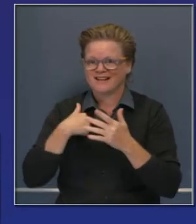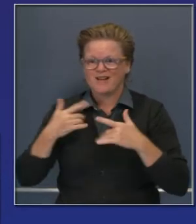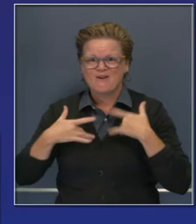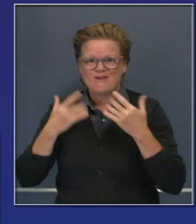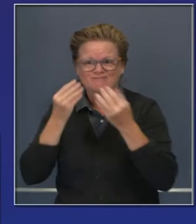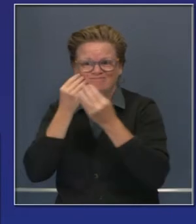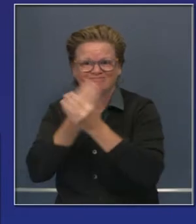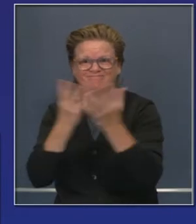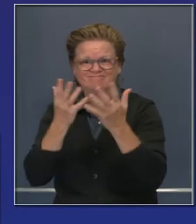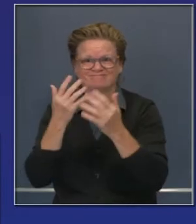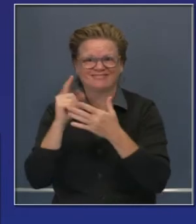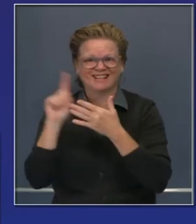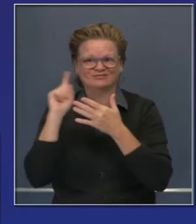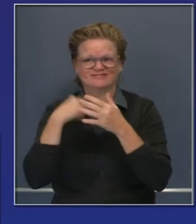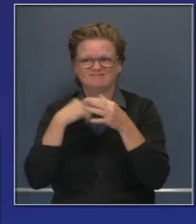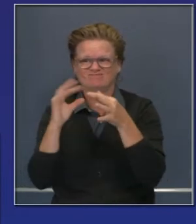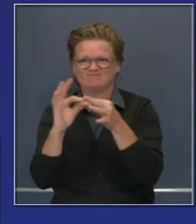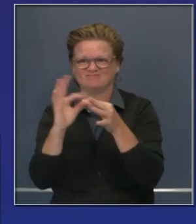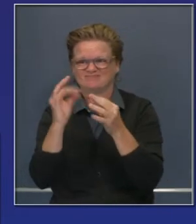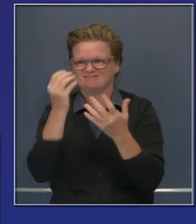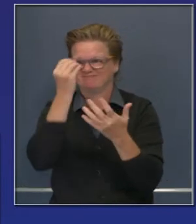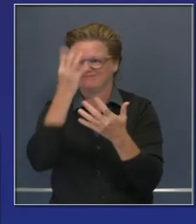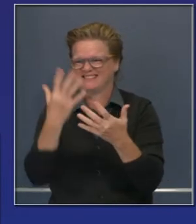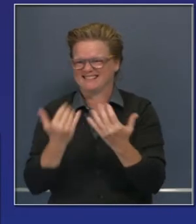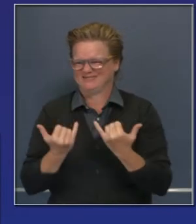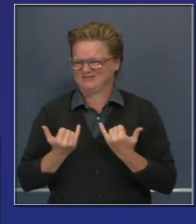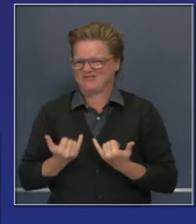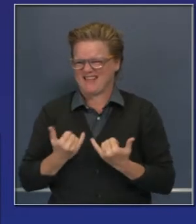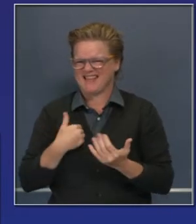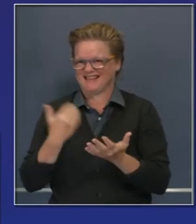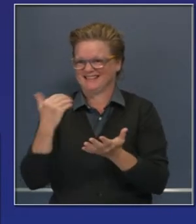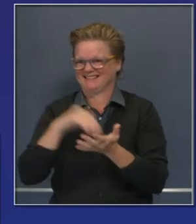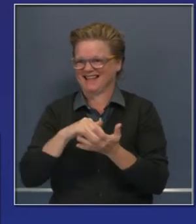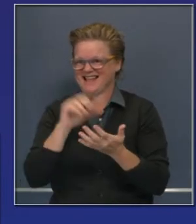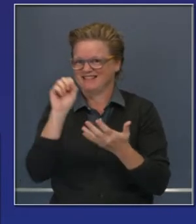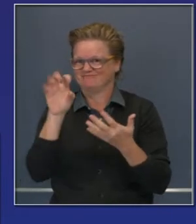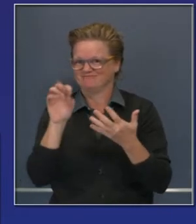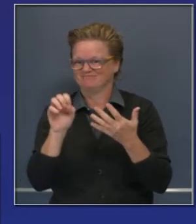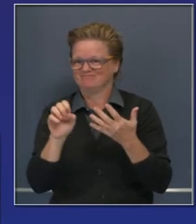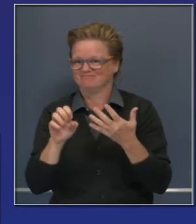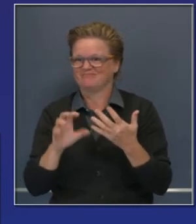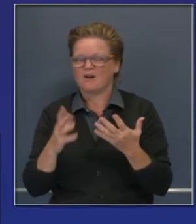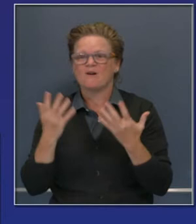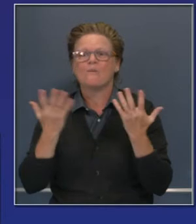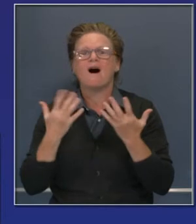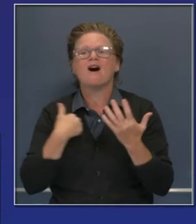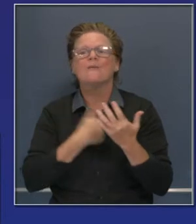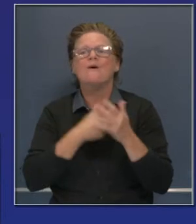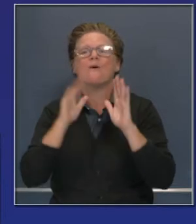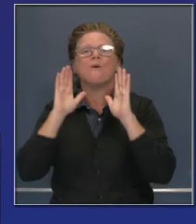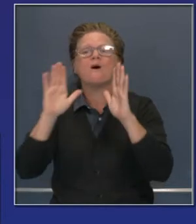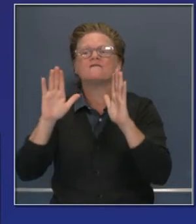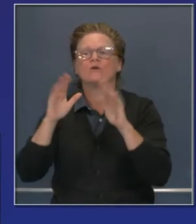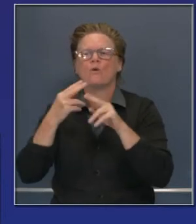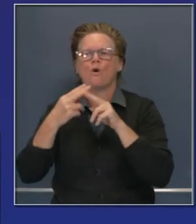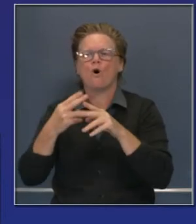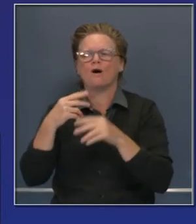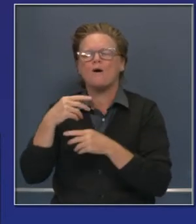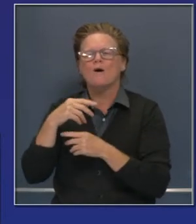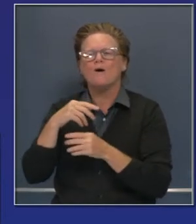sin hogar en California. La semana pasada les trajimos noticias desde último momento, seguiremos haciéndolo, sobre esta